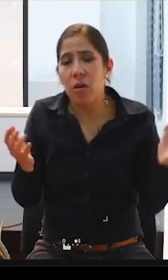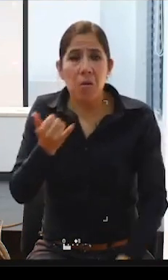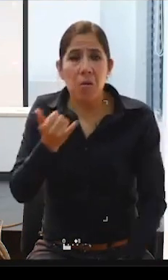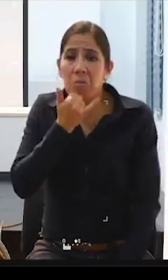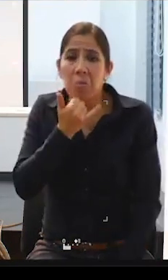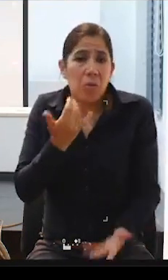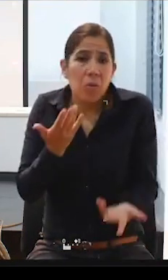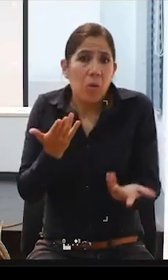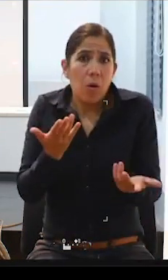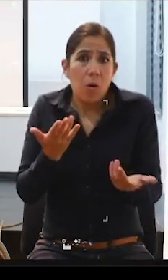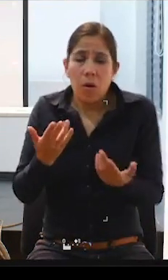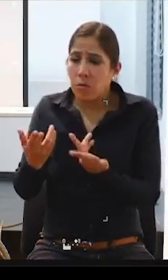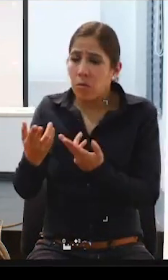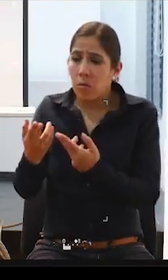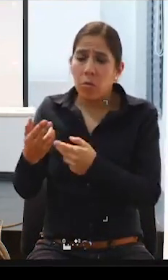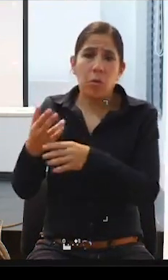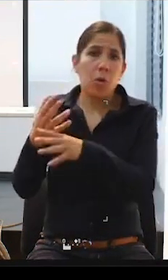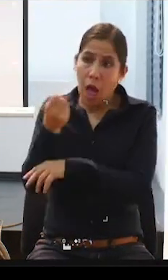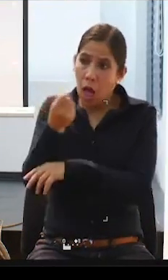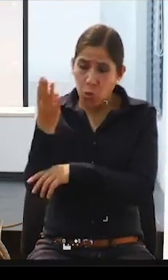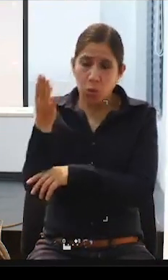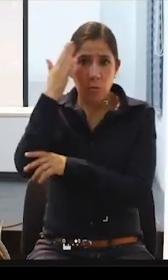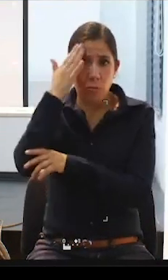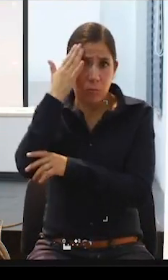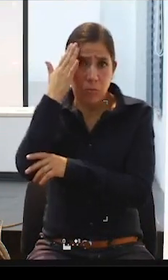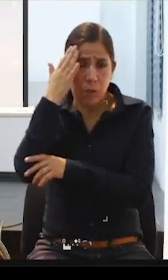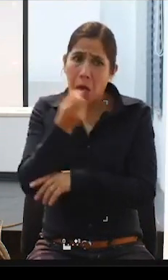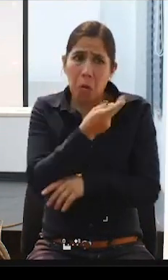ámbitos que conozco pero desconozco.